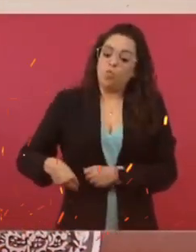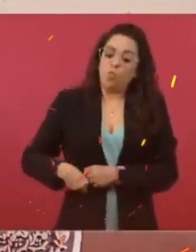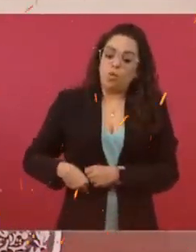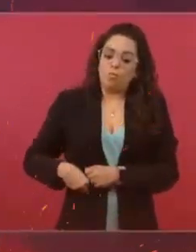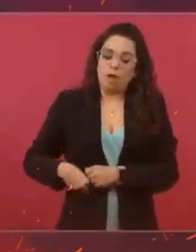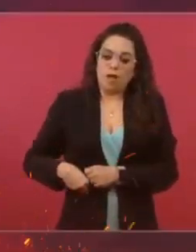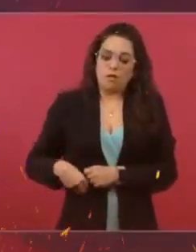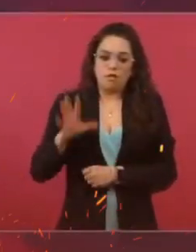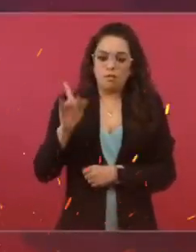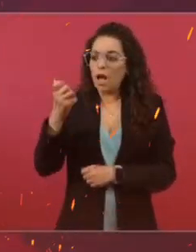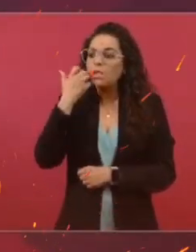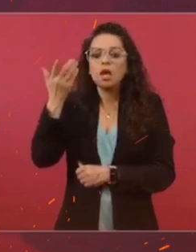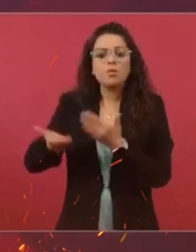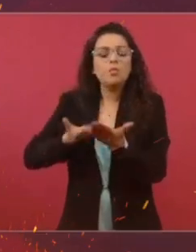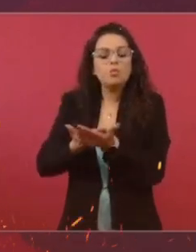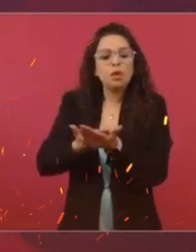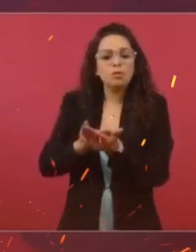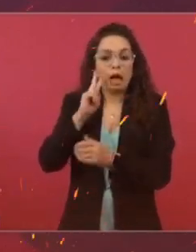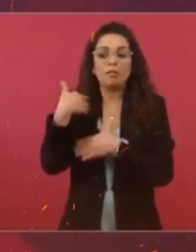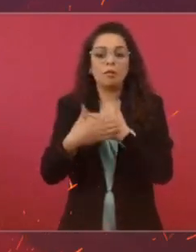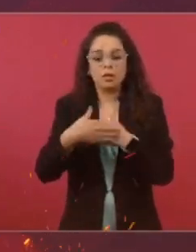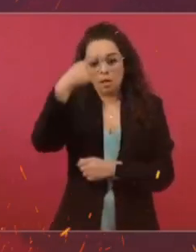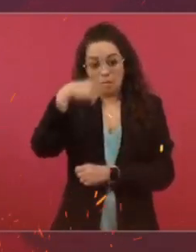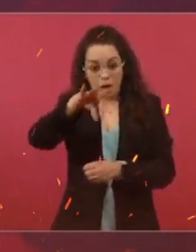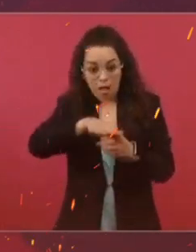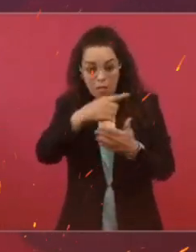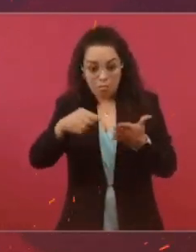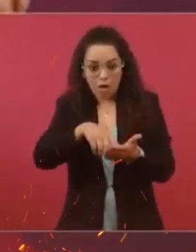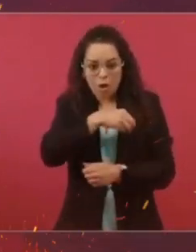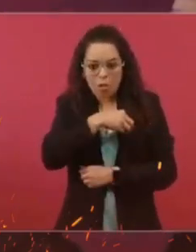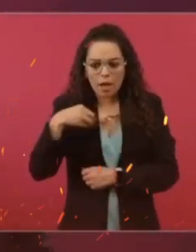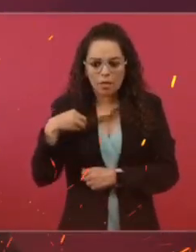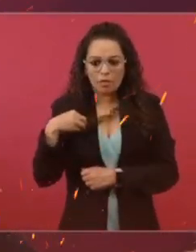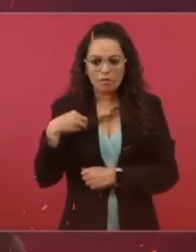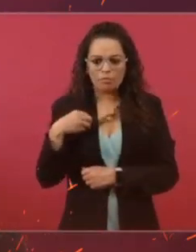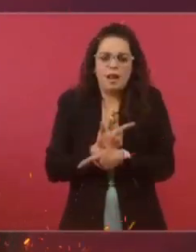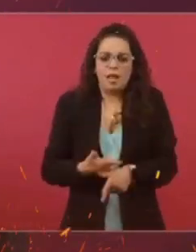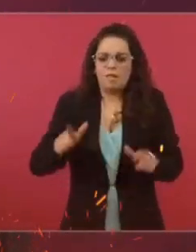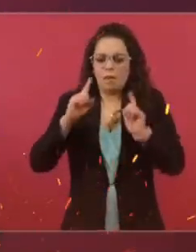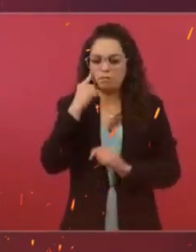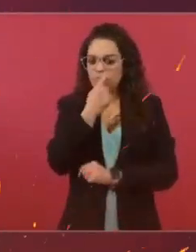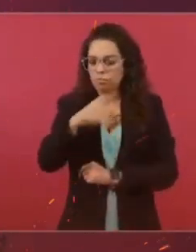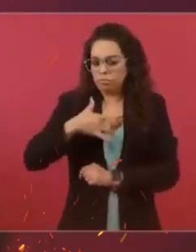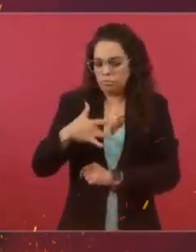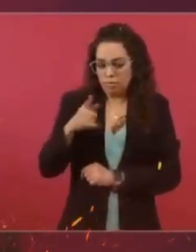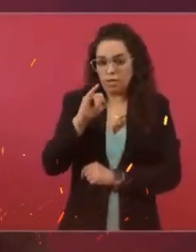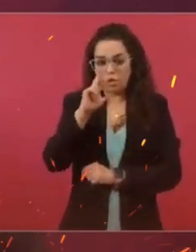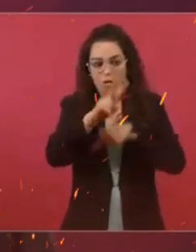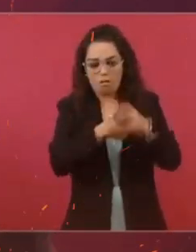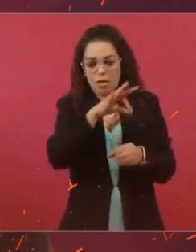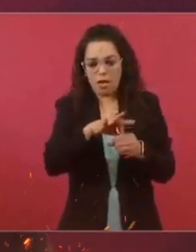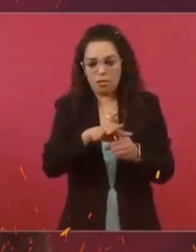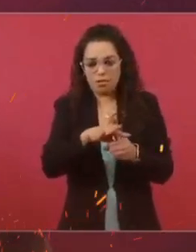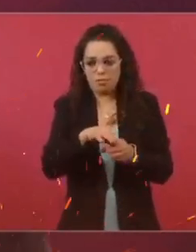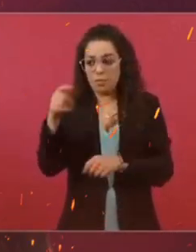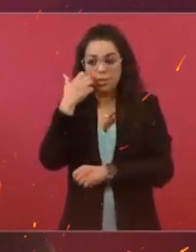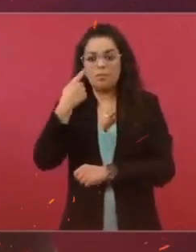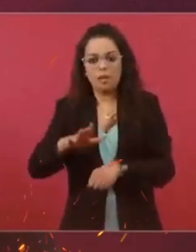obligatorio el voto. ¿Cómo? Si es un derecho que tiene que ver con la libertad. Porque desesperados, ¿no?